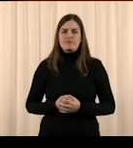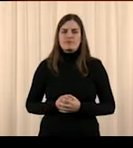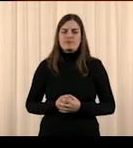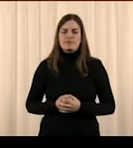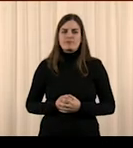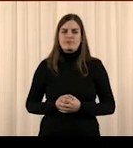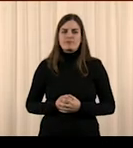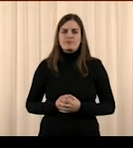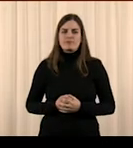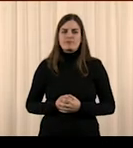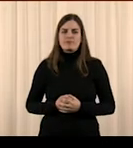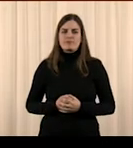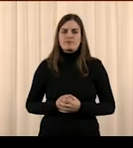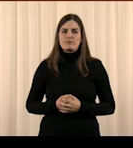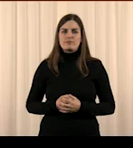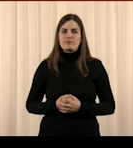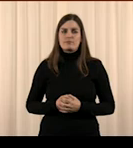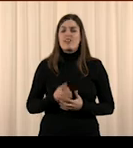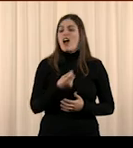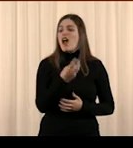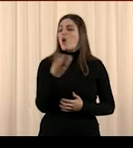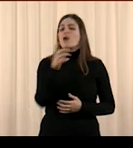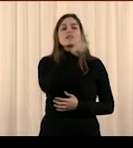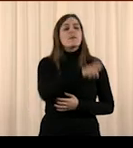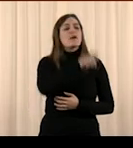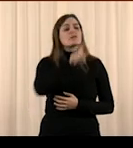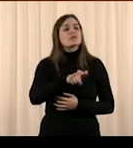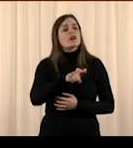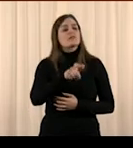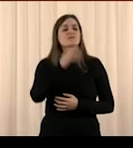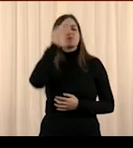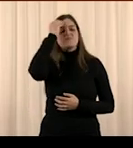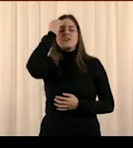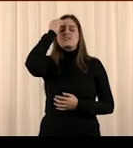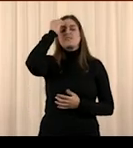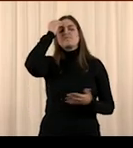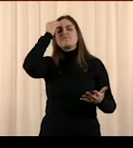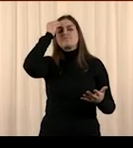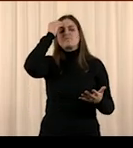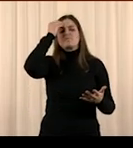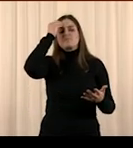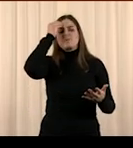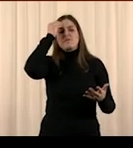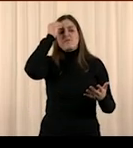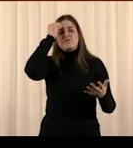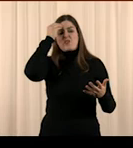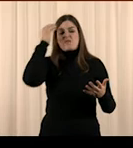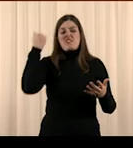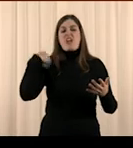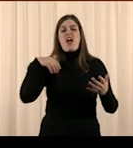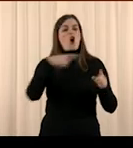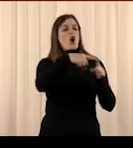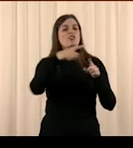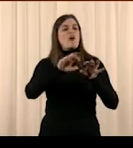Quienes piensan que la perfección, una vez lograda,